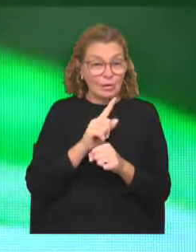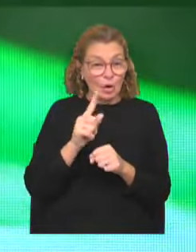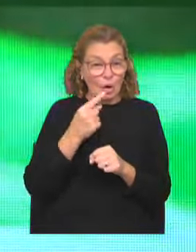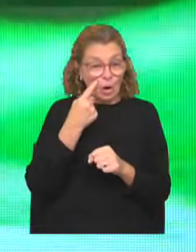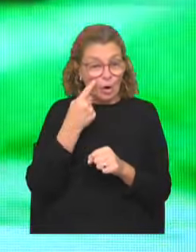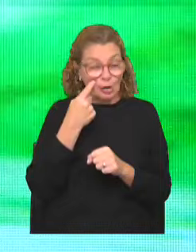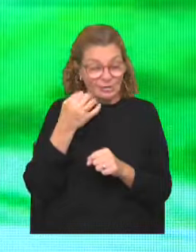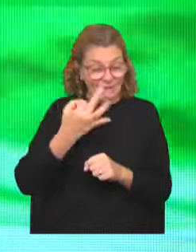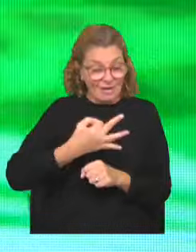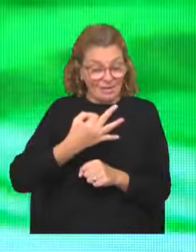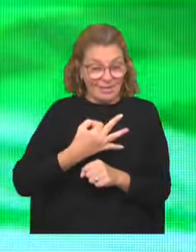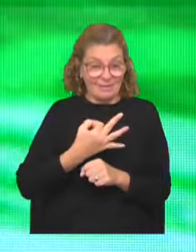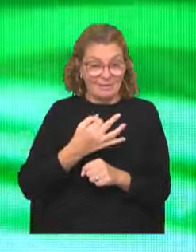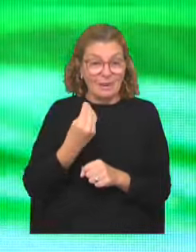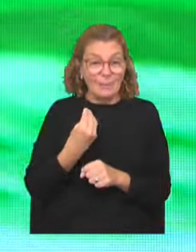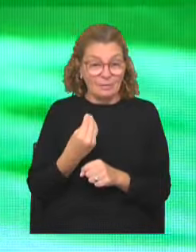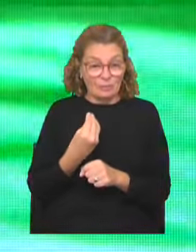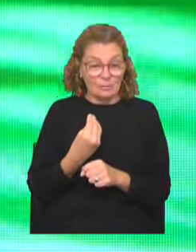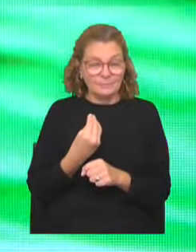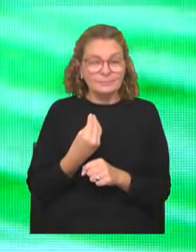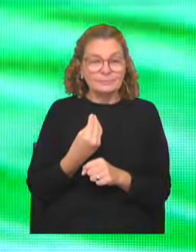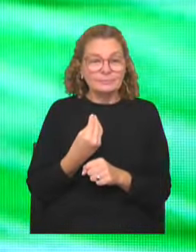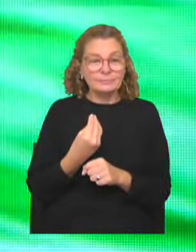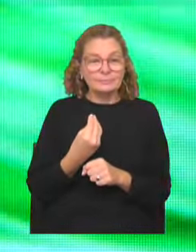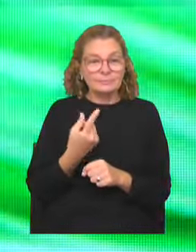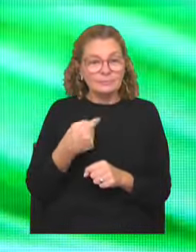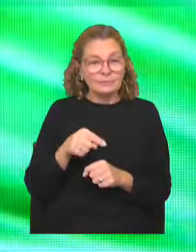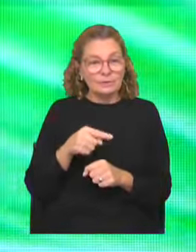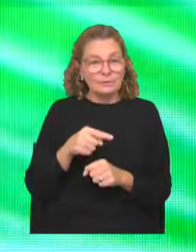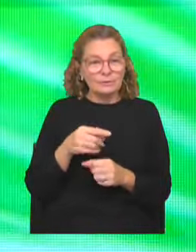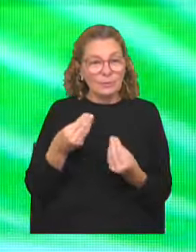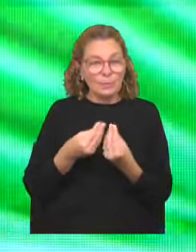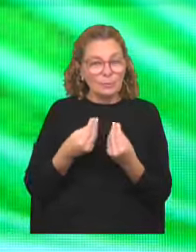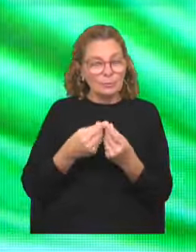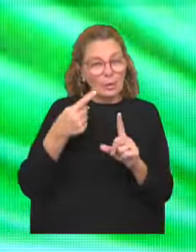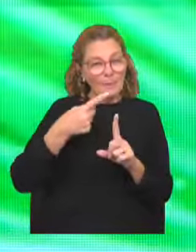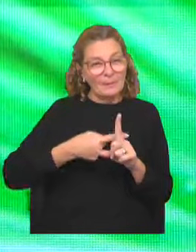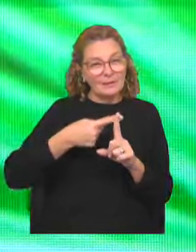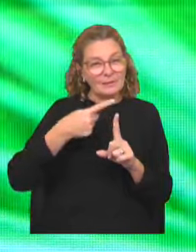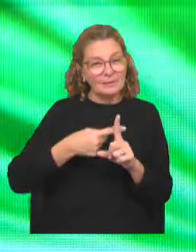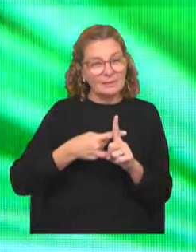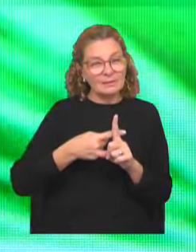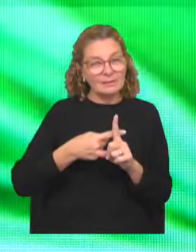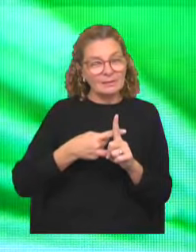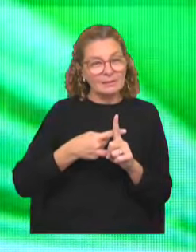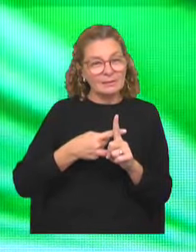conoce realmente lo que sucedió. Entonces fueron meses para mí de